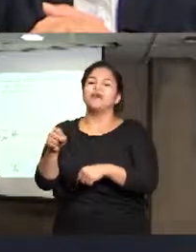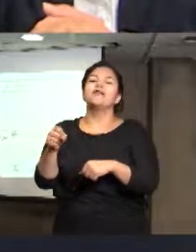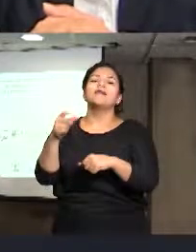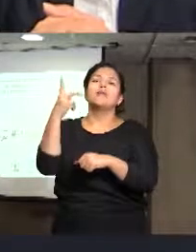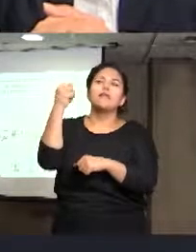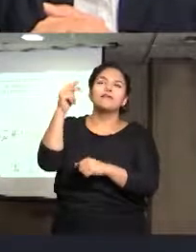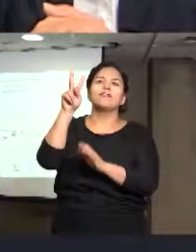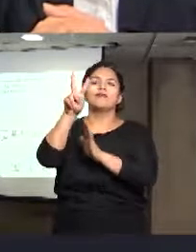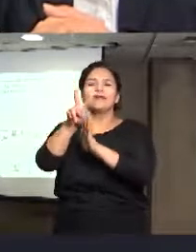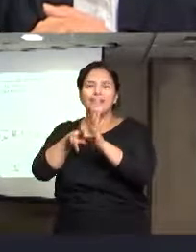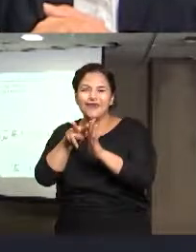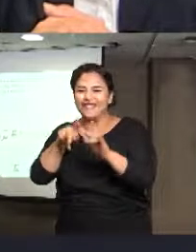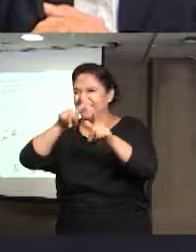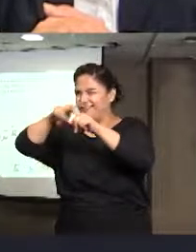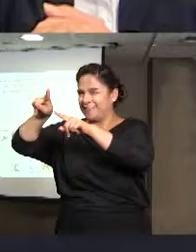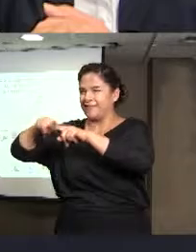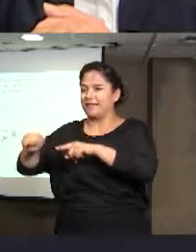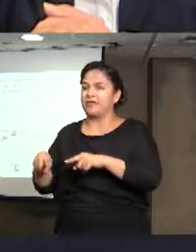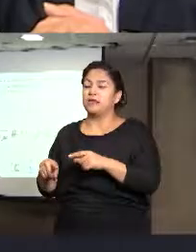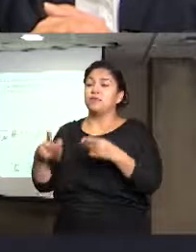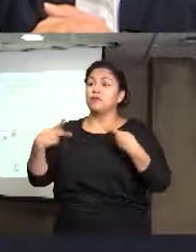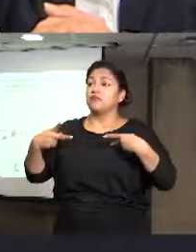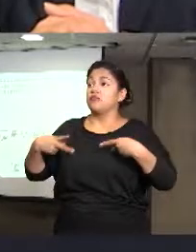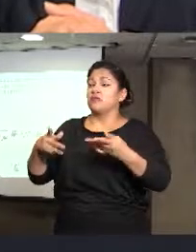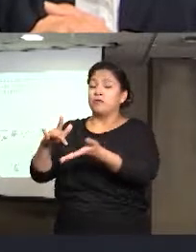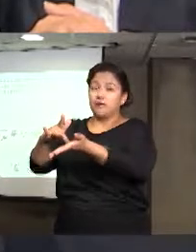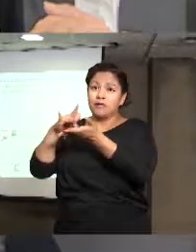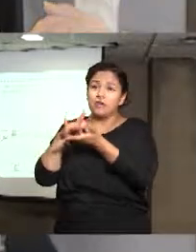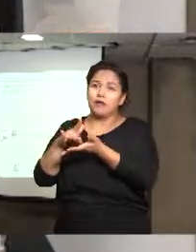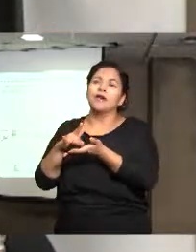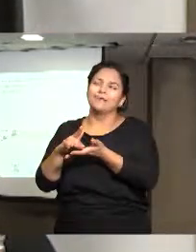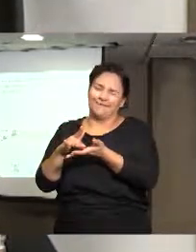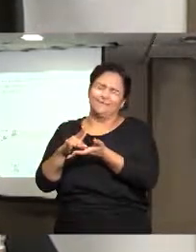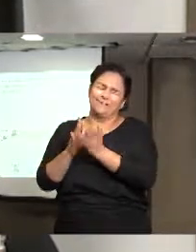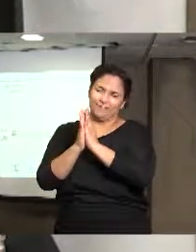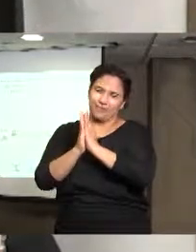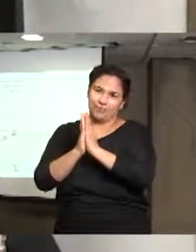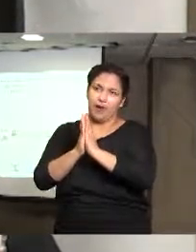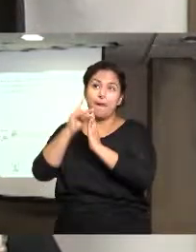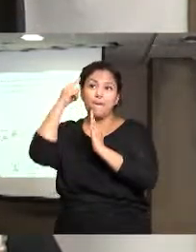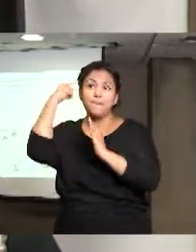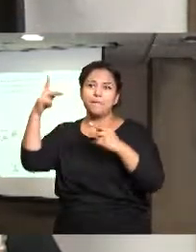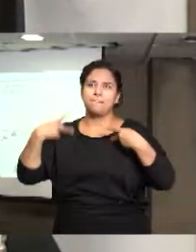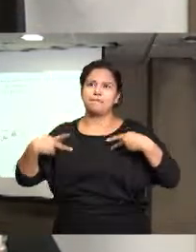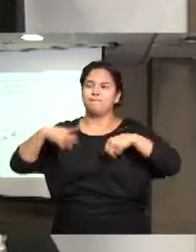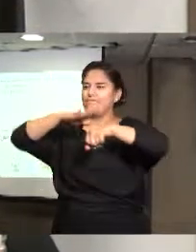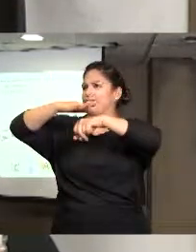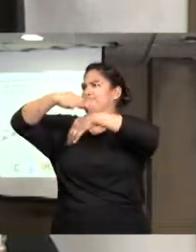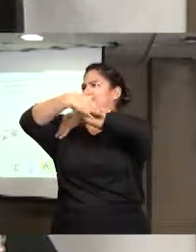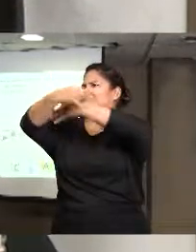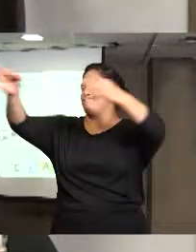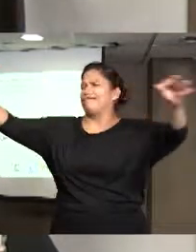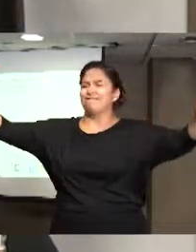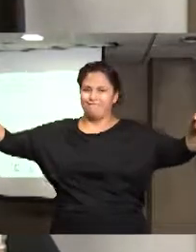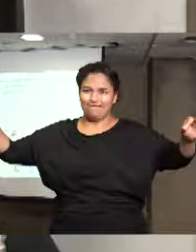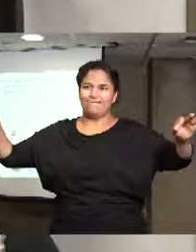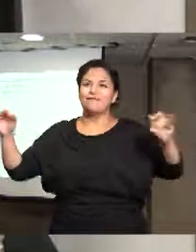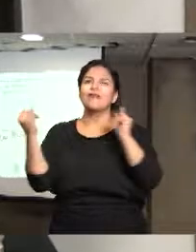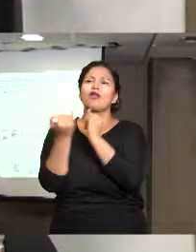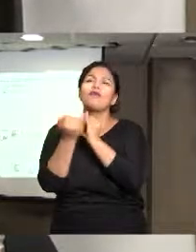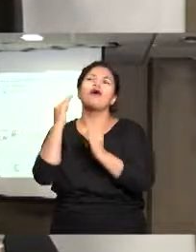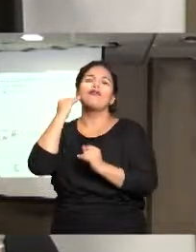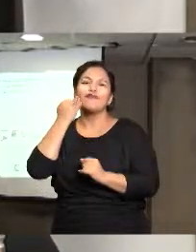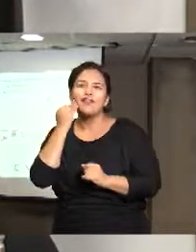ciudadanía, pues esto no va a tener el impacto que queremos y sabemos que las redes sociales son muy importantes.